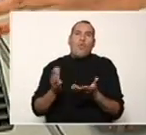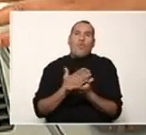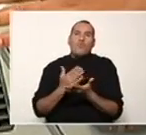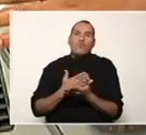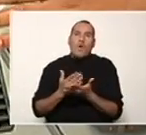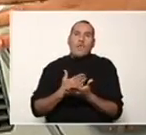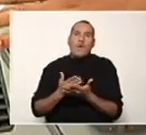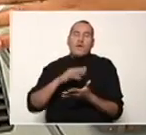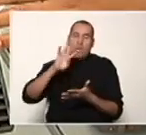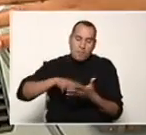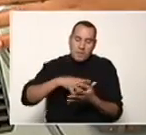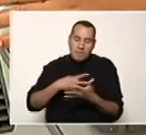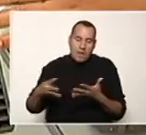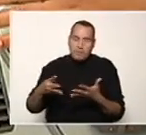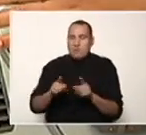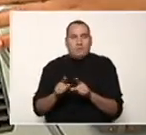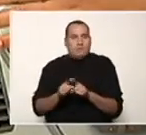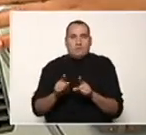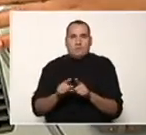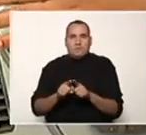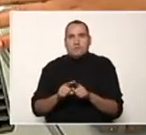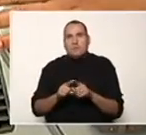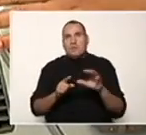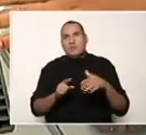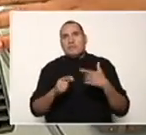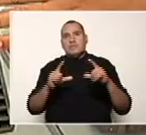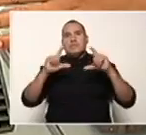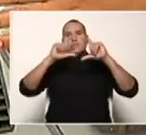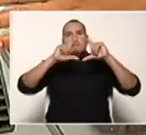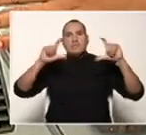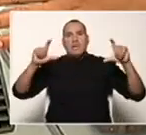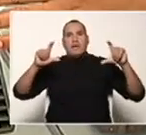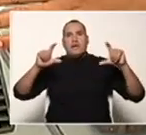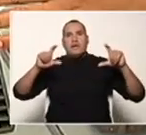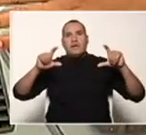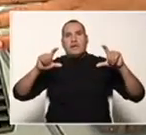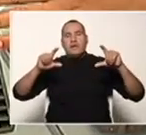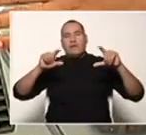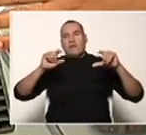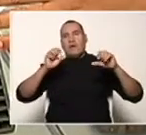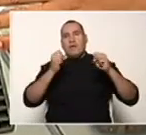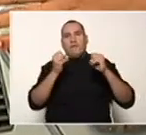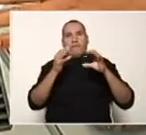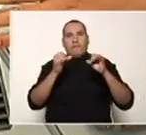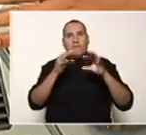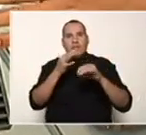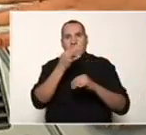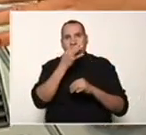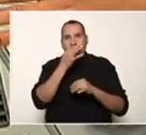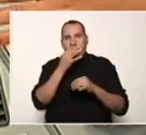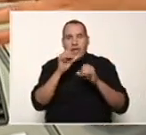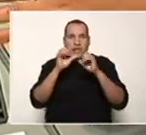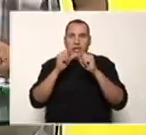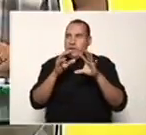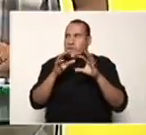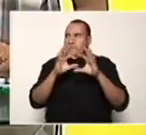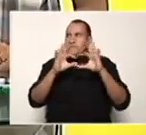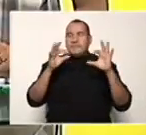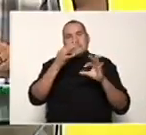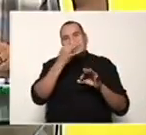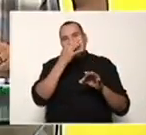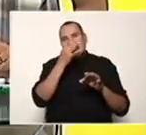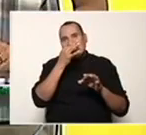tenemos todos en nuestro hogar, y del lado derecho vamos a tener un conjunto de fichas, que son estas fichas verdes,